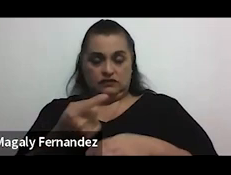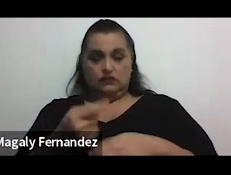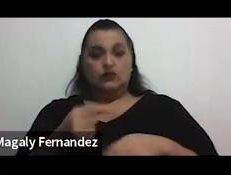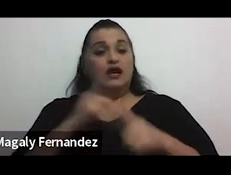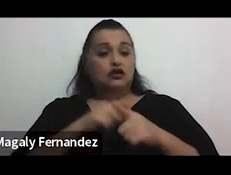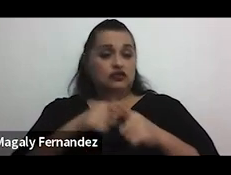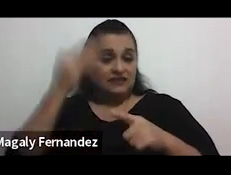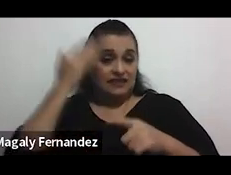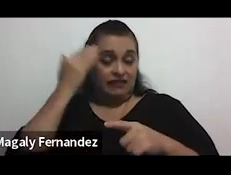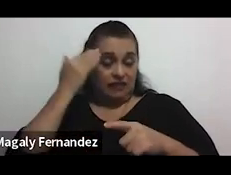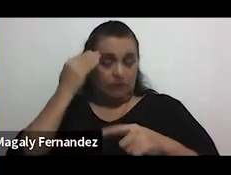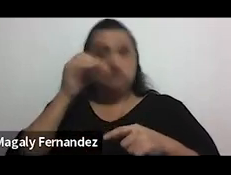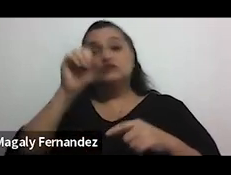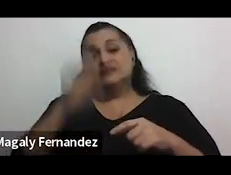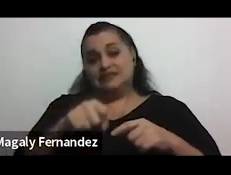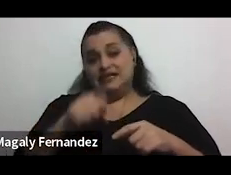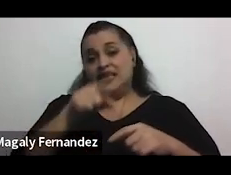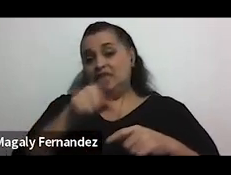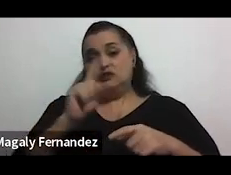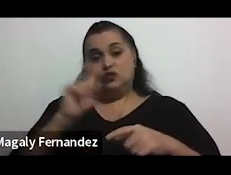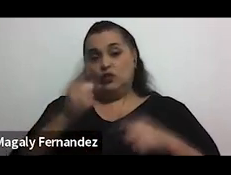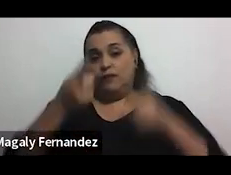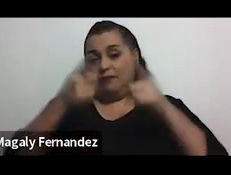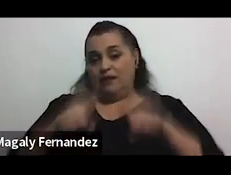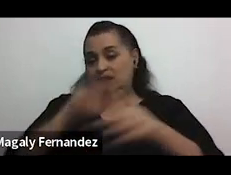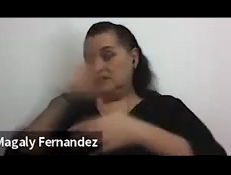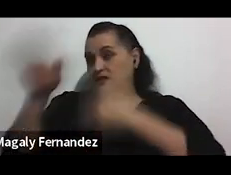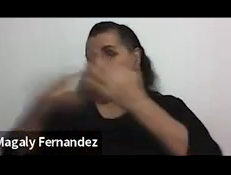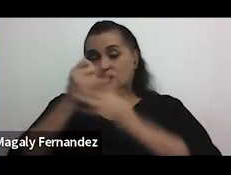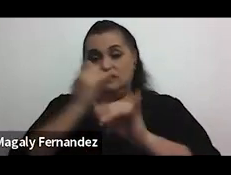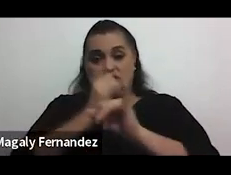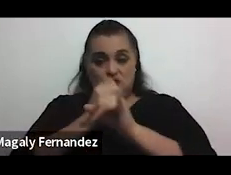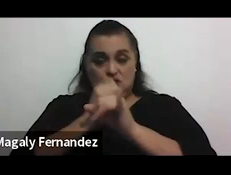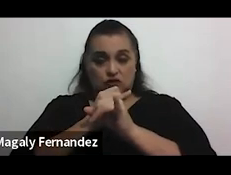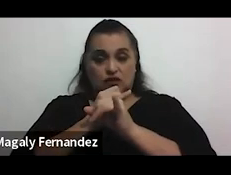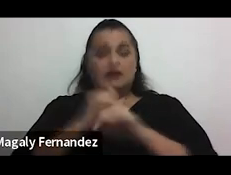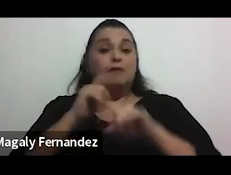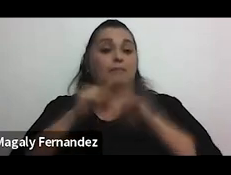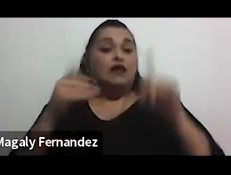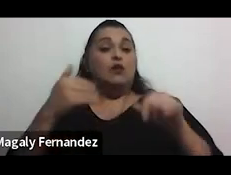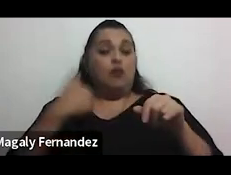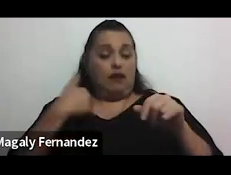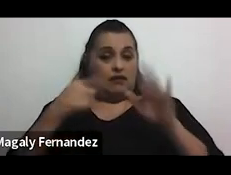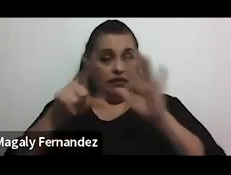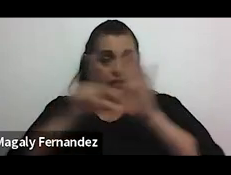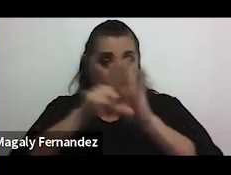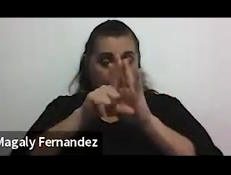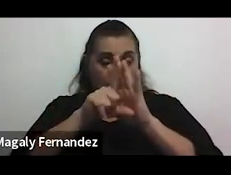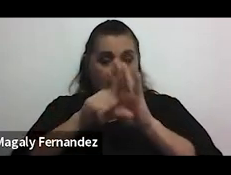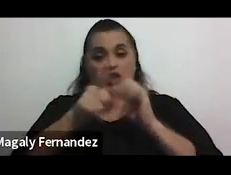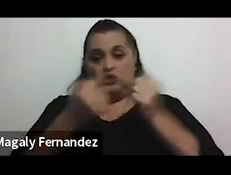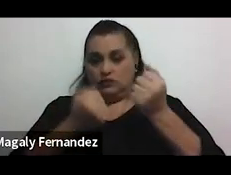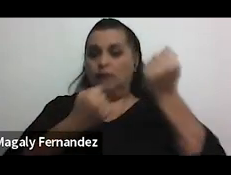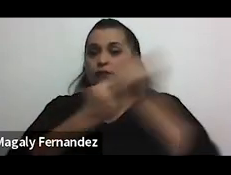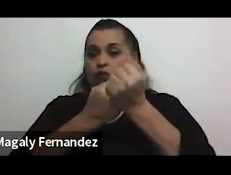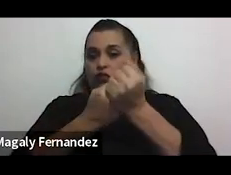que si bien esto no ocurre en todas las instituciones lamentablemente si hay una ley que nos ampara frente a estas